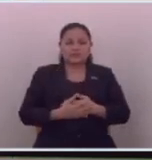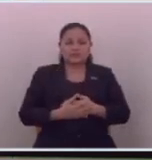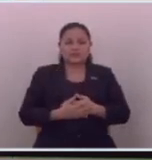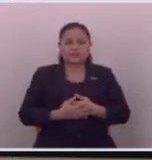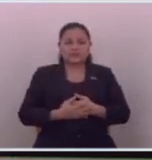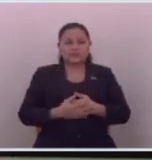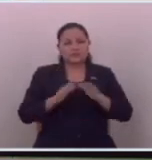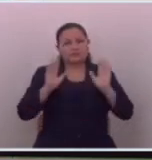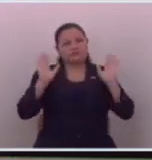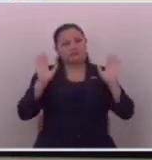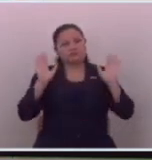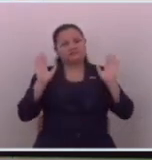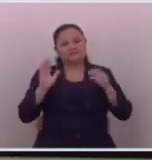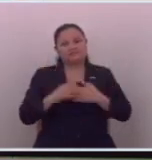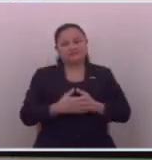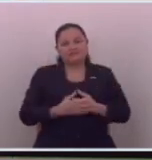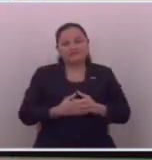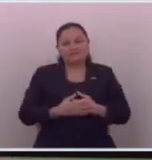vaya